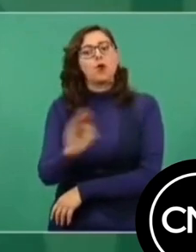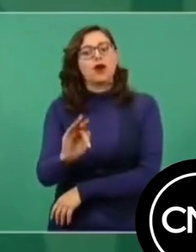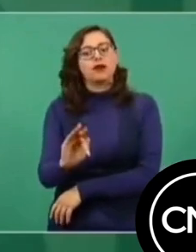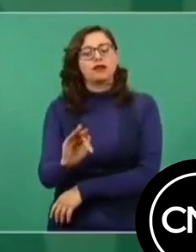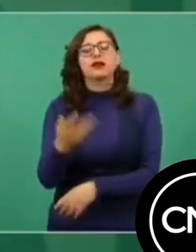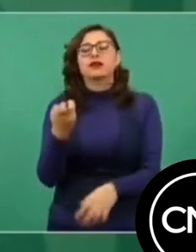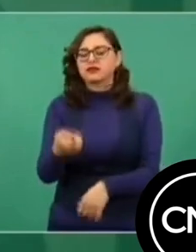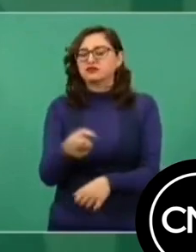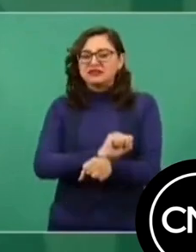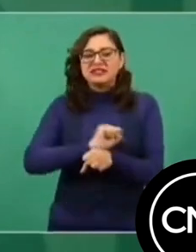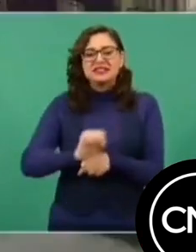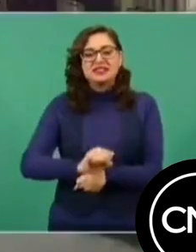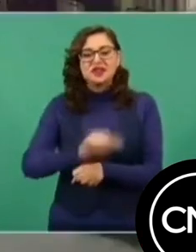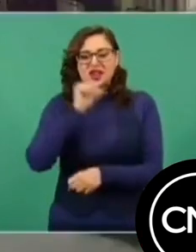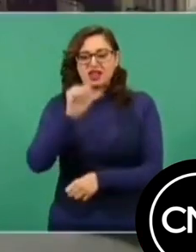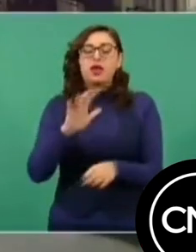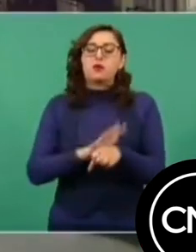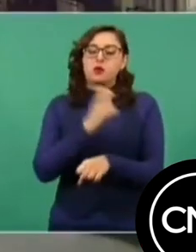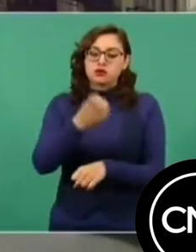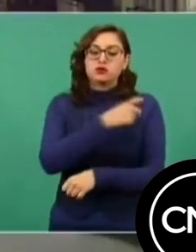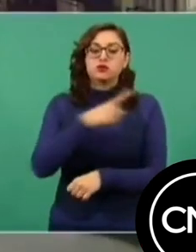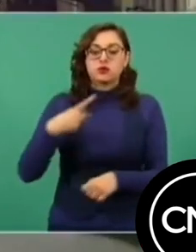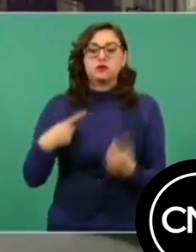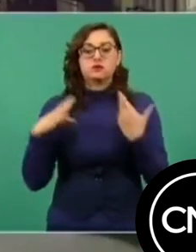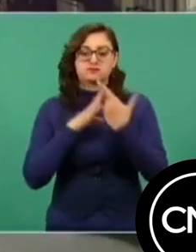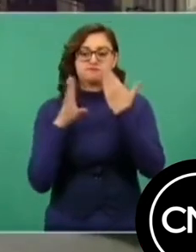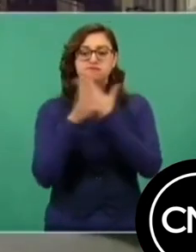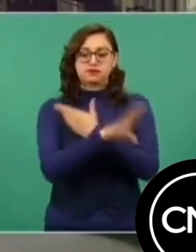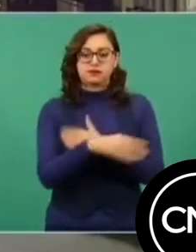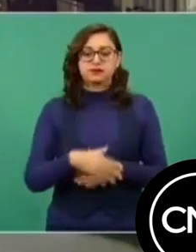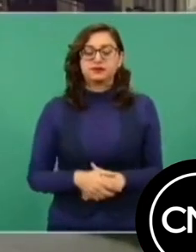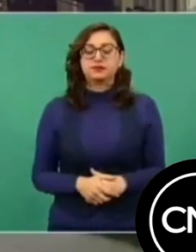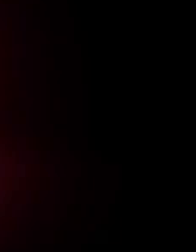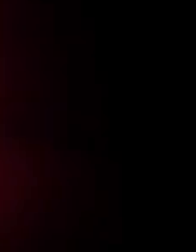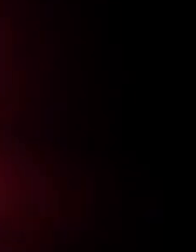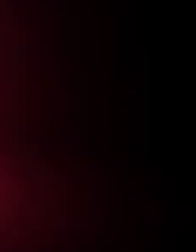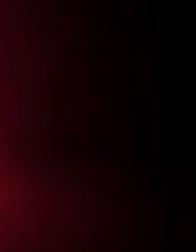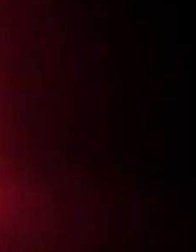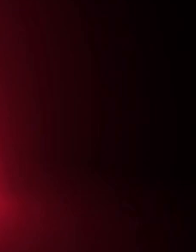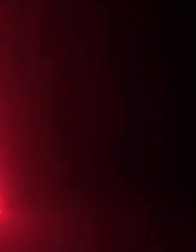ilícito. Entonces, esa es la situación en que estamos. Muchas gracias.